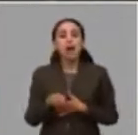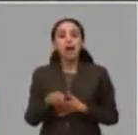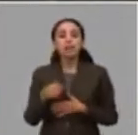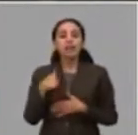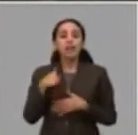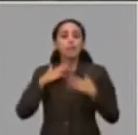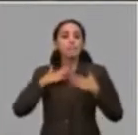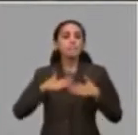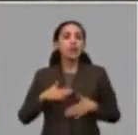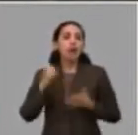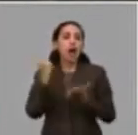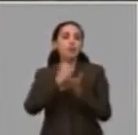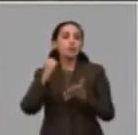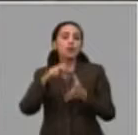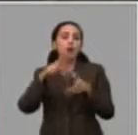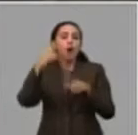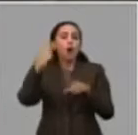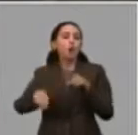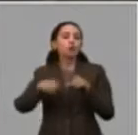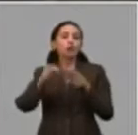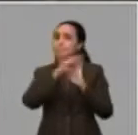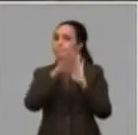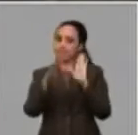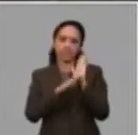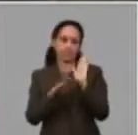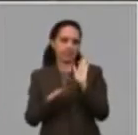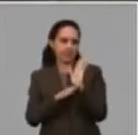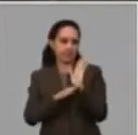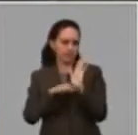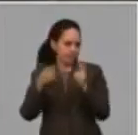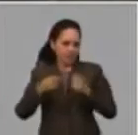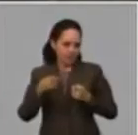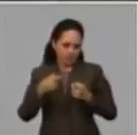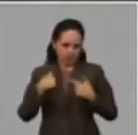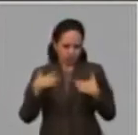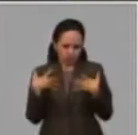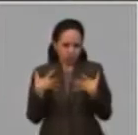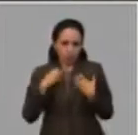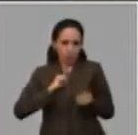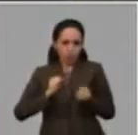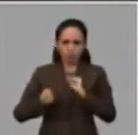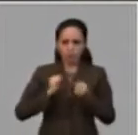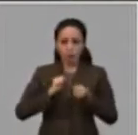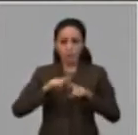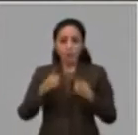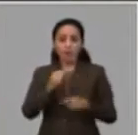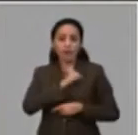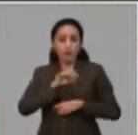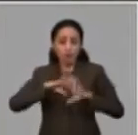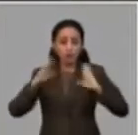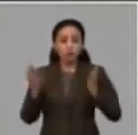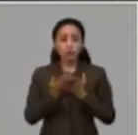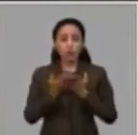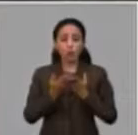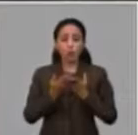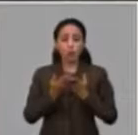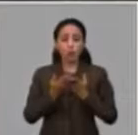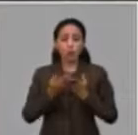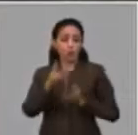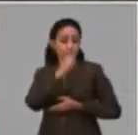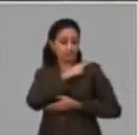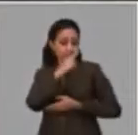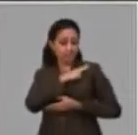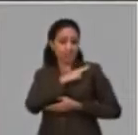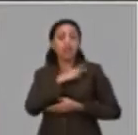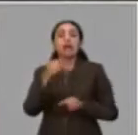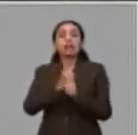porque se aprueben otras medidas. O realmente estamos tratando de que todas las administraciones que tengan trabajadores,